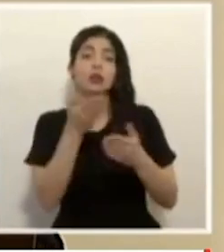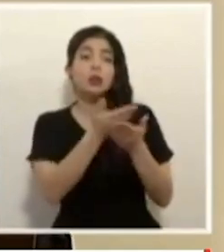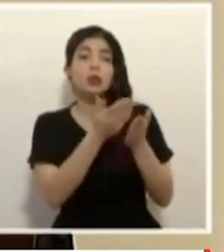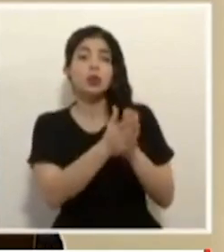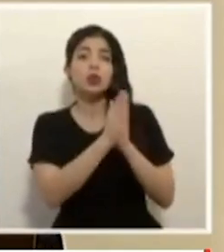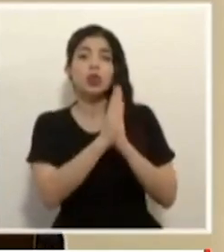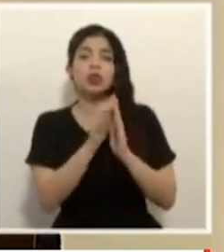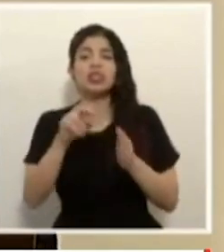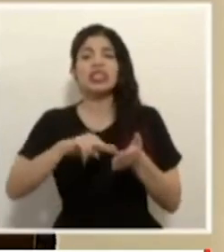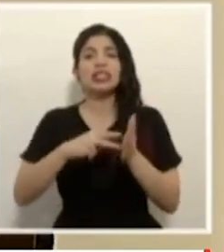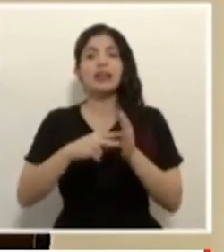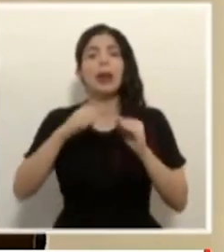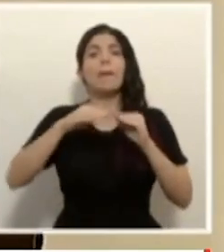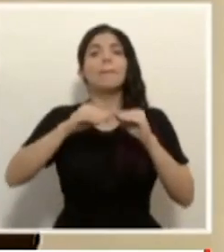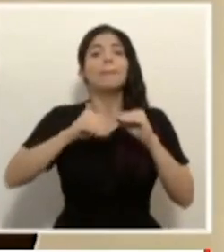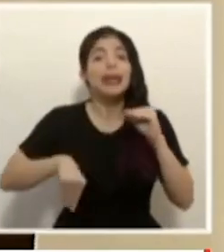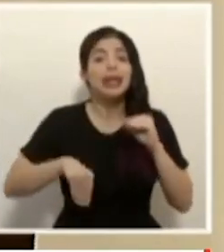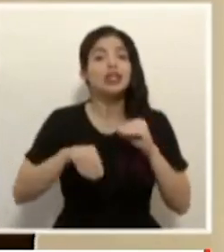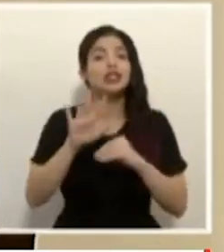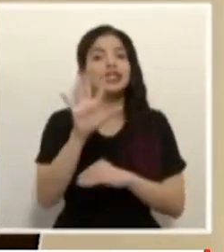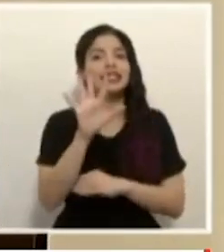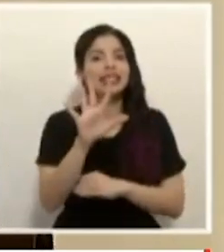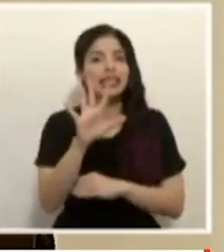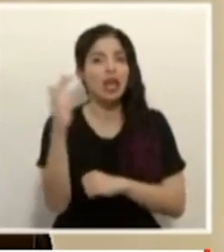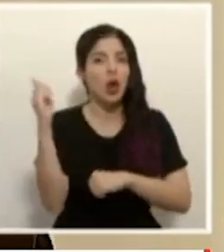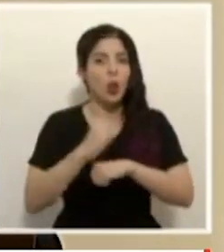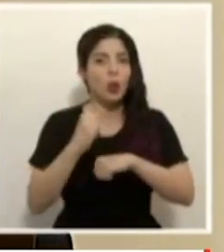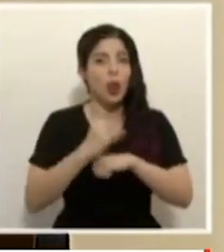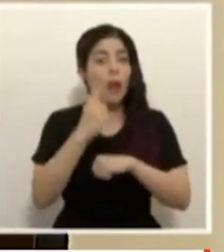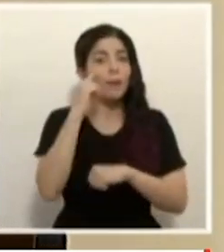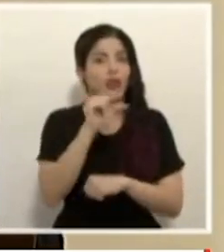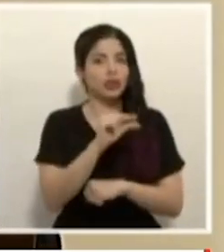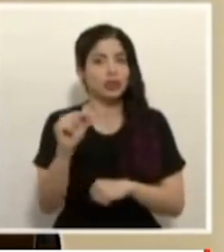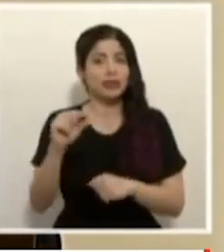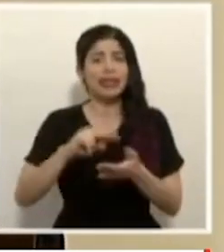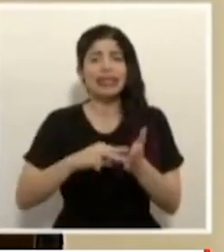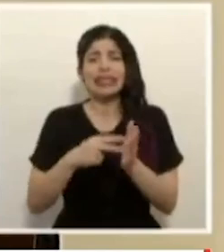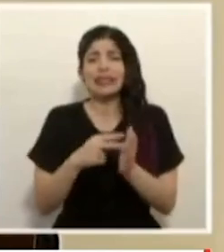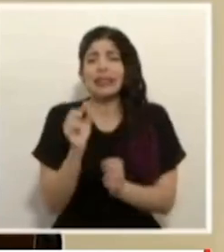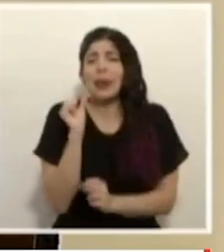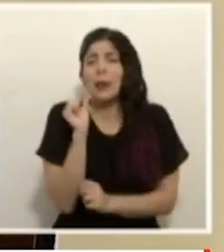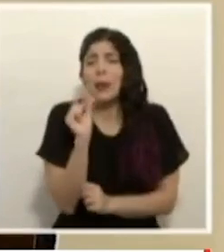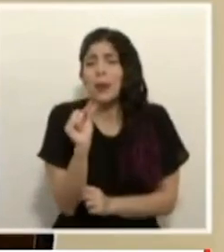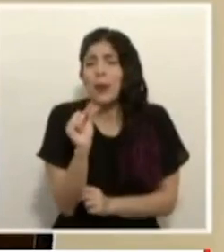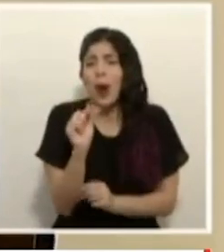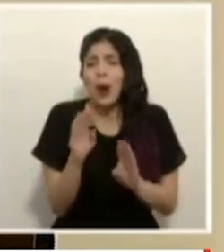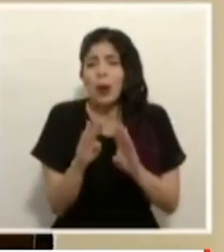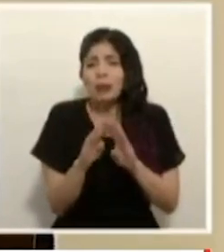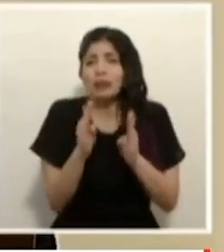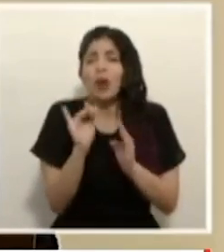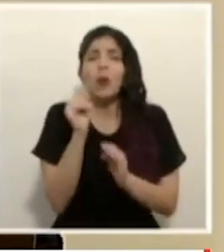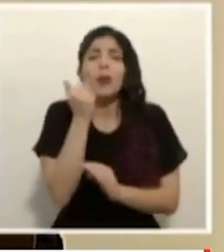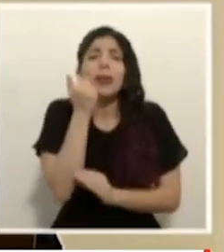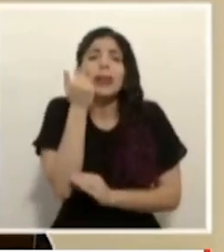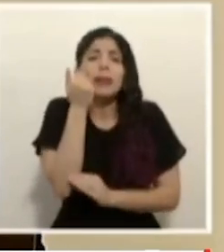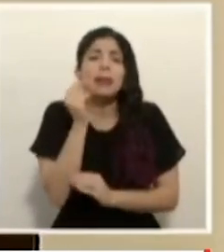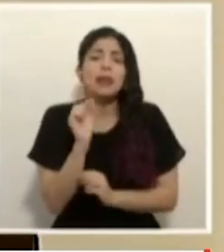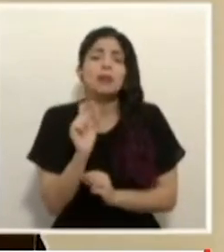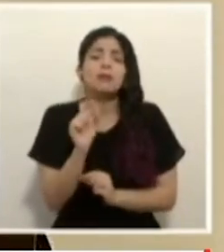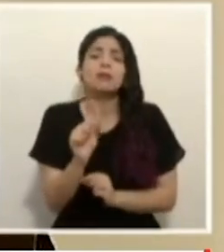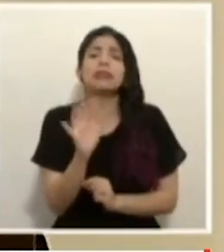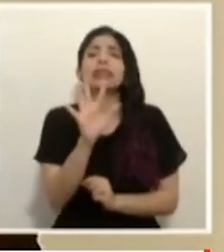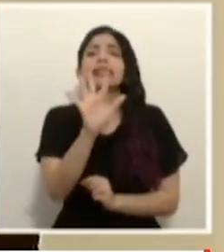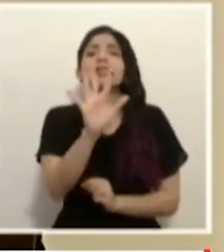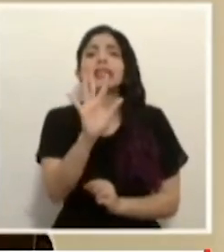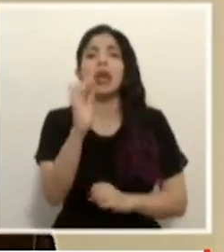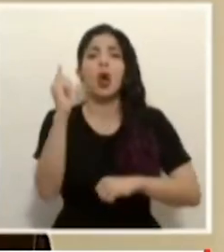cinco vuelos por semana. Como pueden ver, es una apertura muy tenue, muy tímida, que nos permite poner en